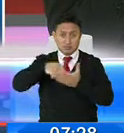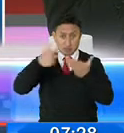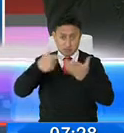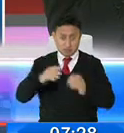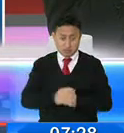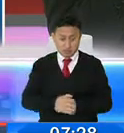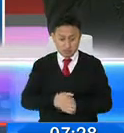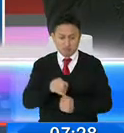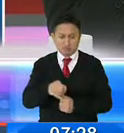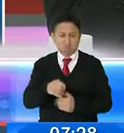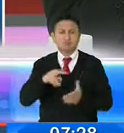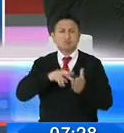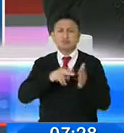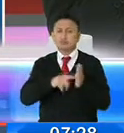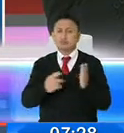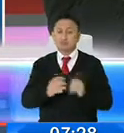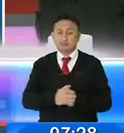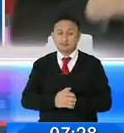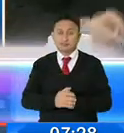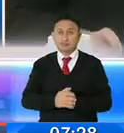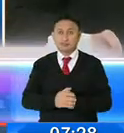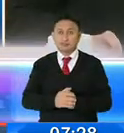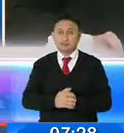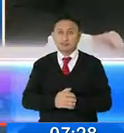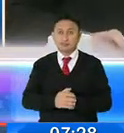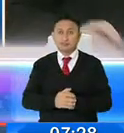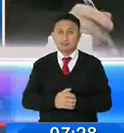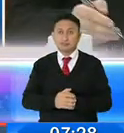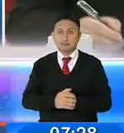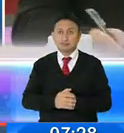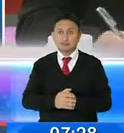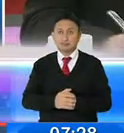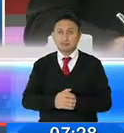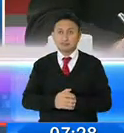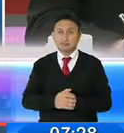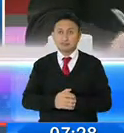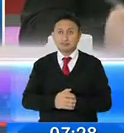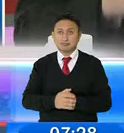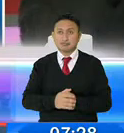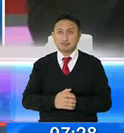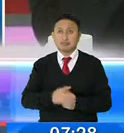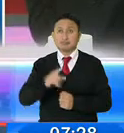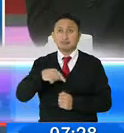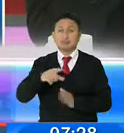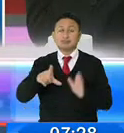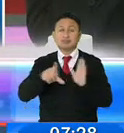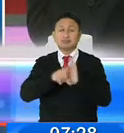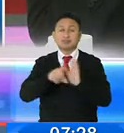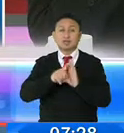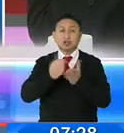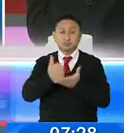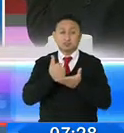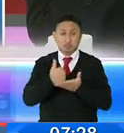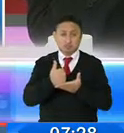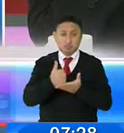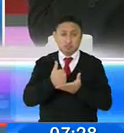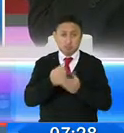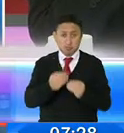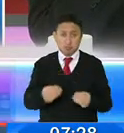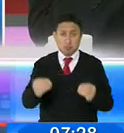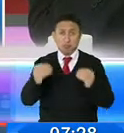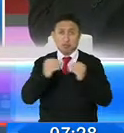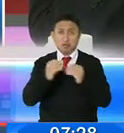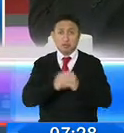que lo que hace es ampliar los beneficios que están contemplados en la ley de fomento que fue